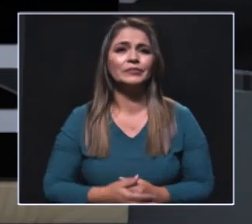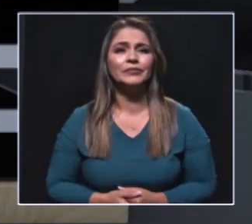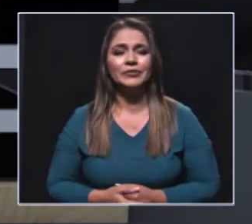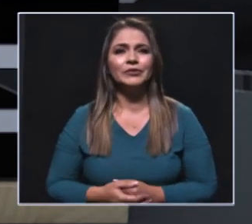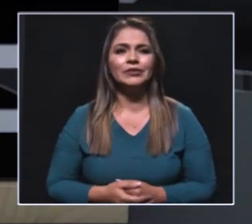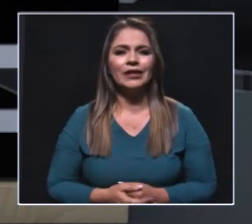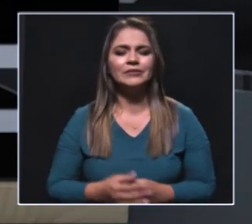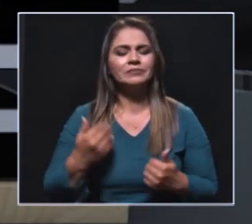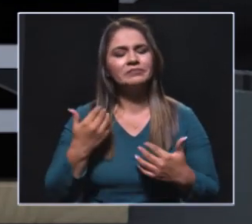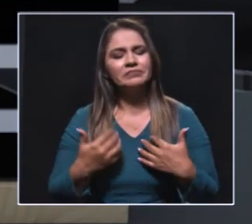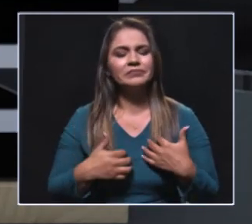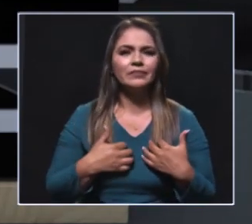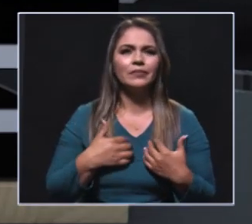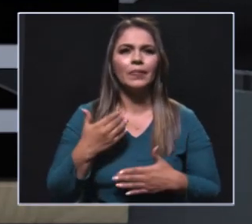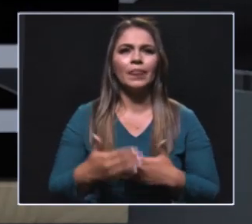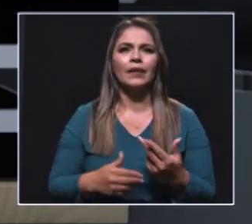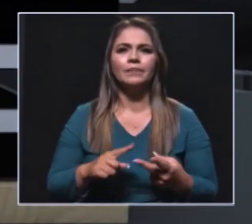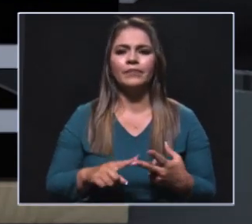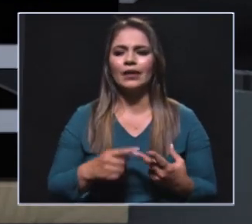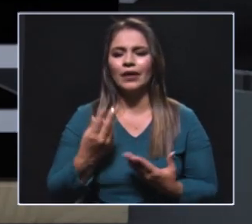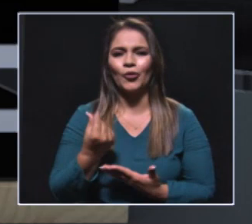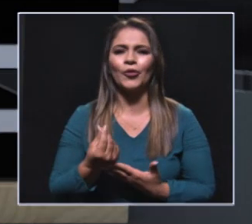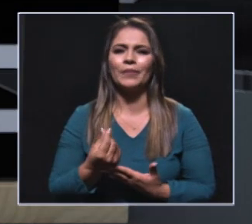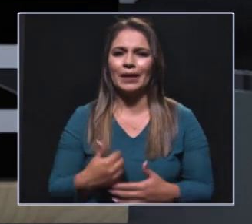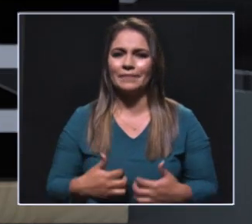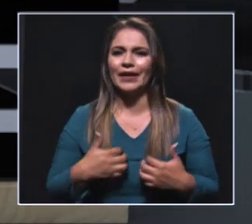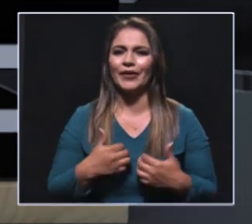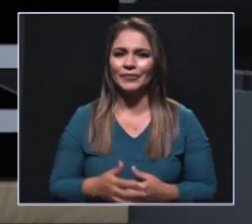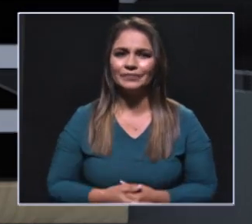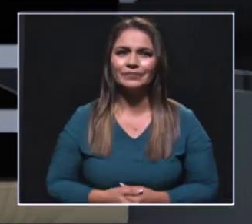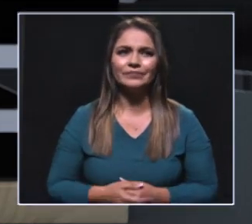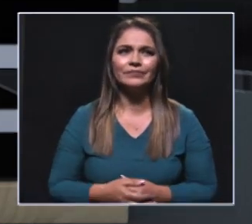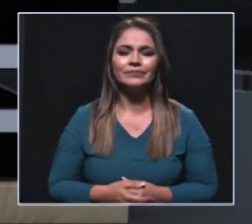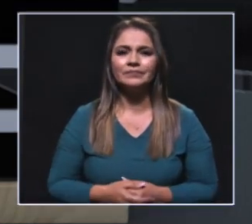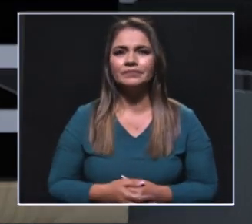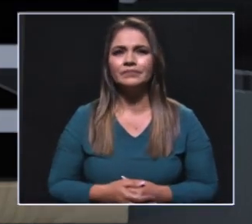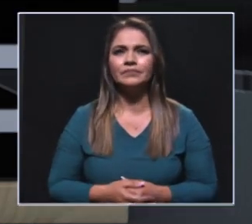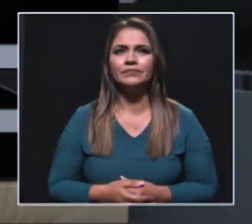también se ha estado despejando mucho, los temores de la parte económica y en el país.